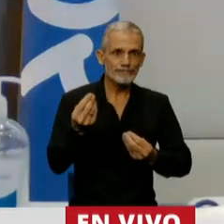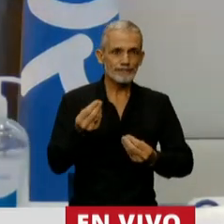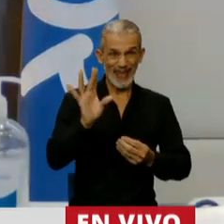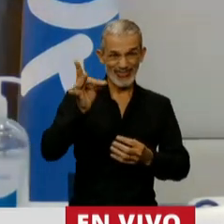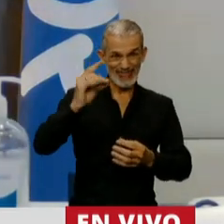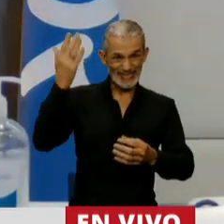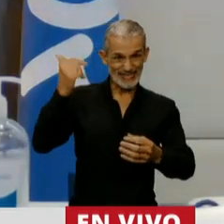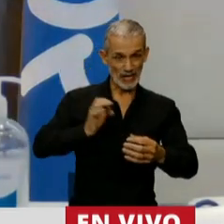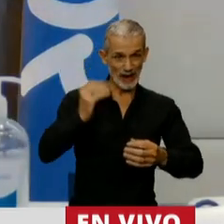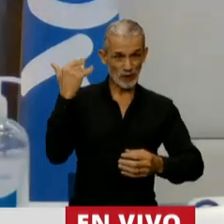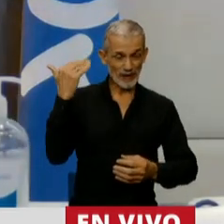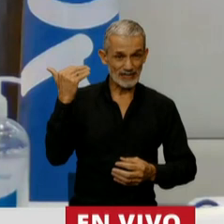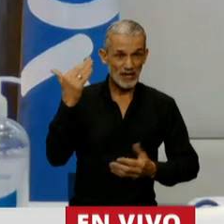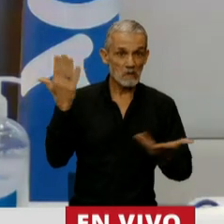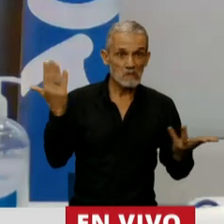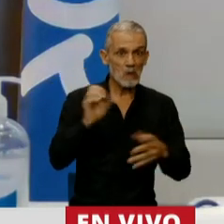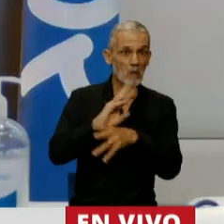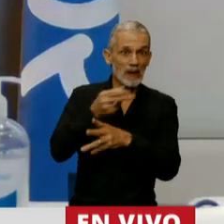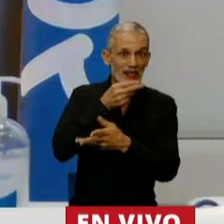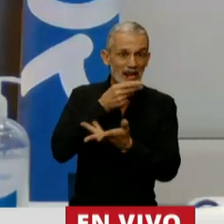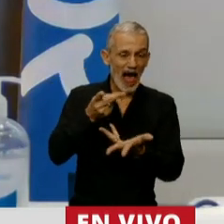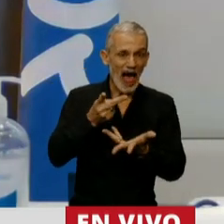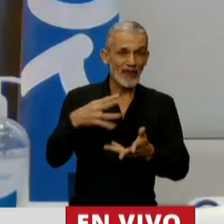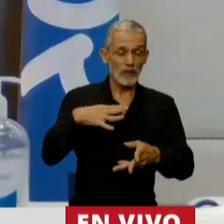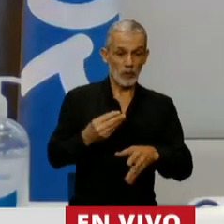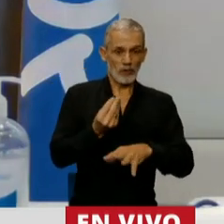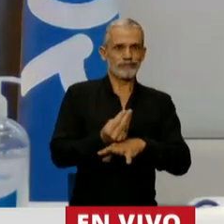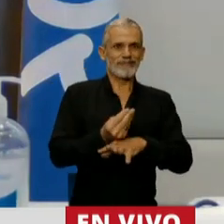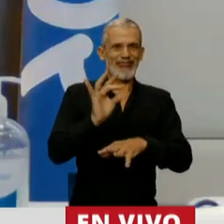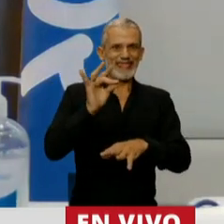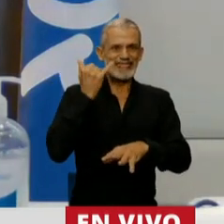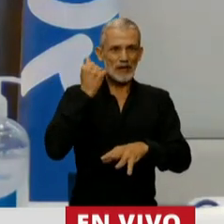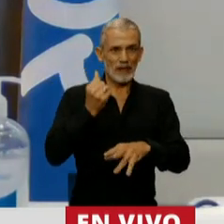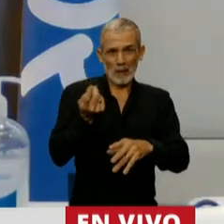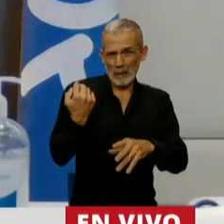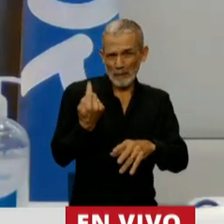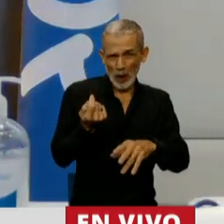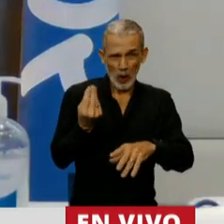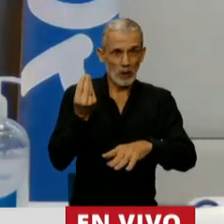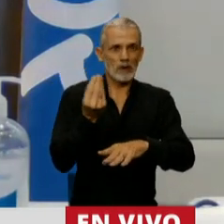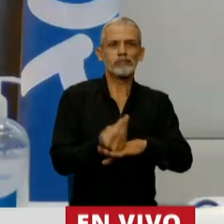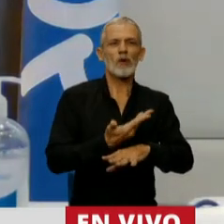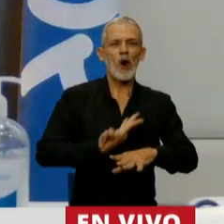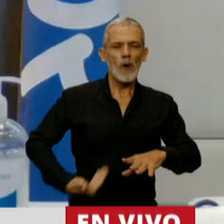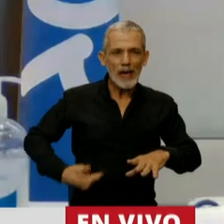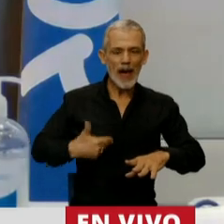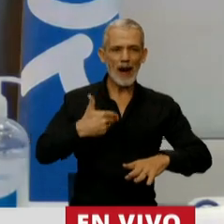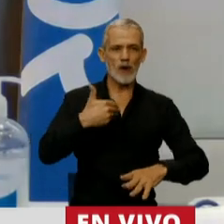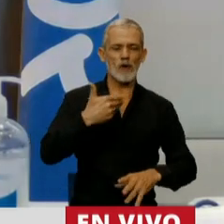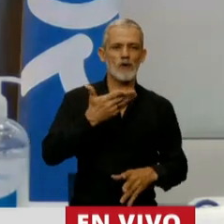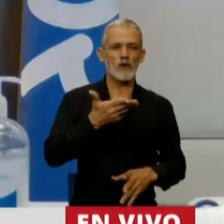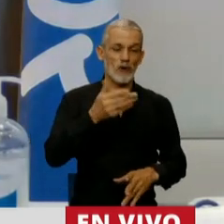de diciembre, cuando no teníamos la pandemia y a poco de asumir el gobierno, la presidencia